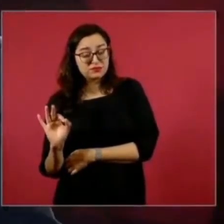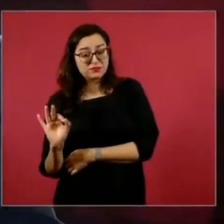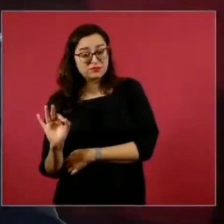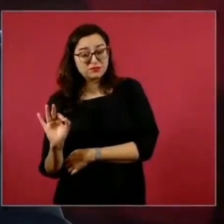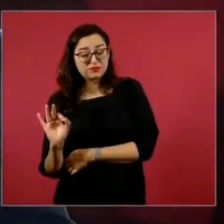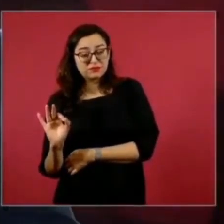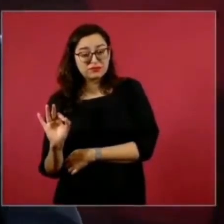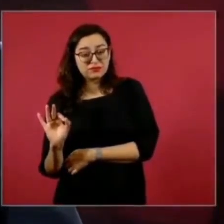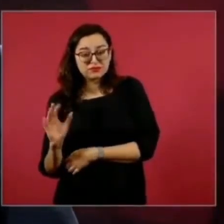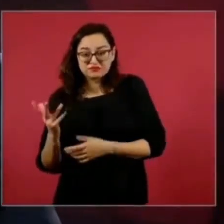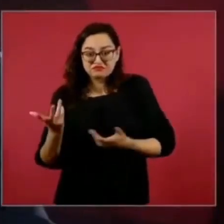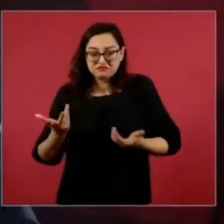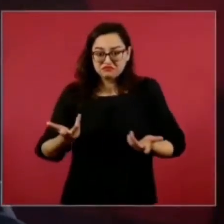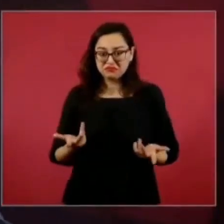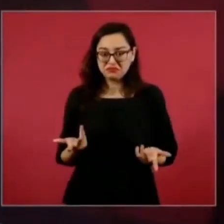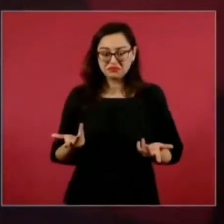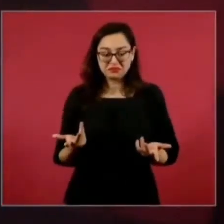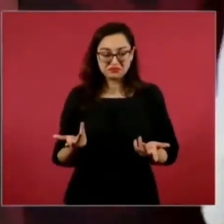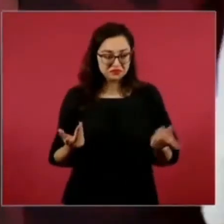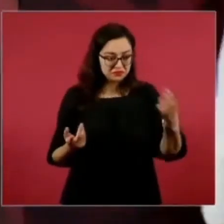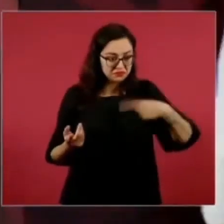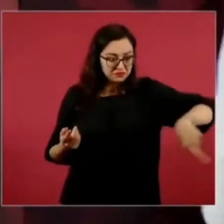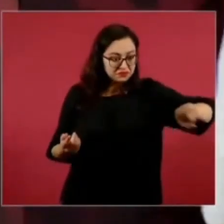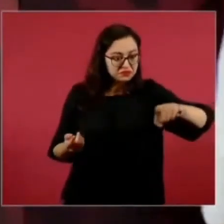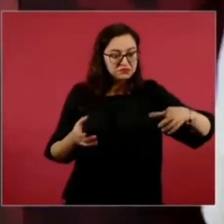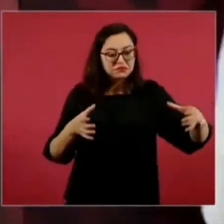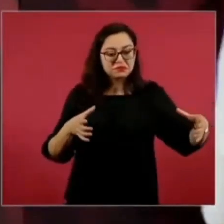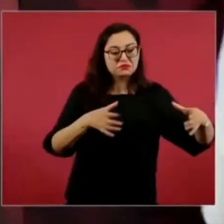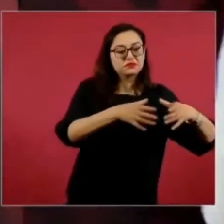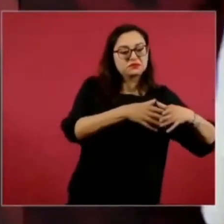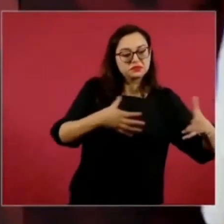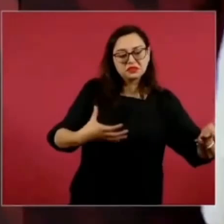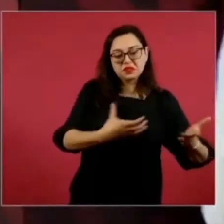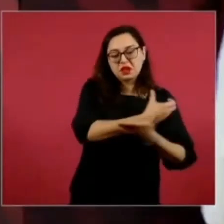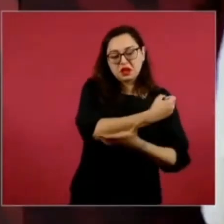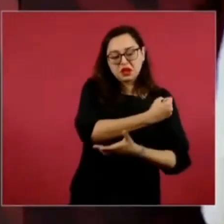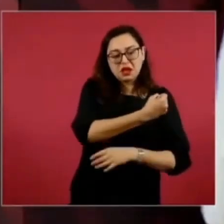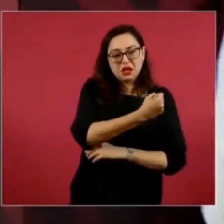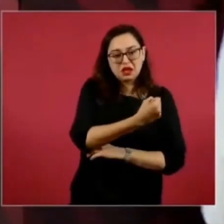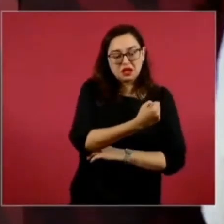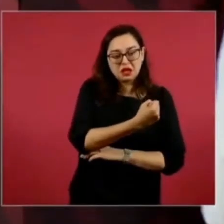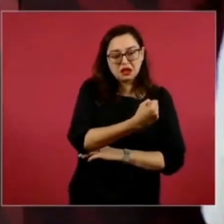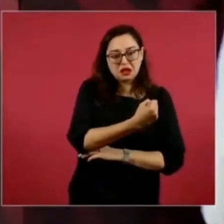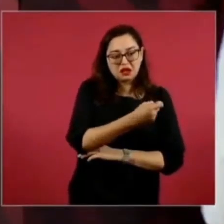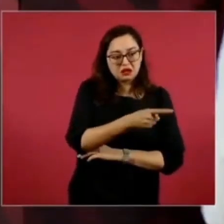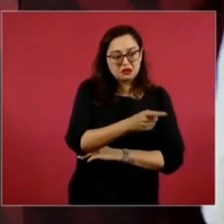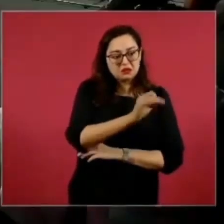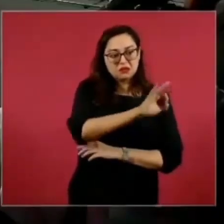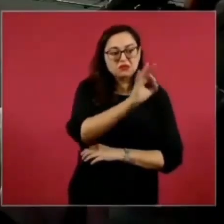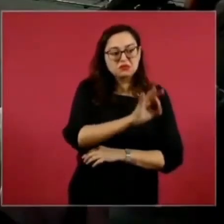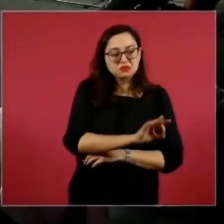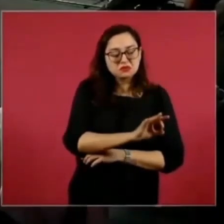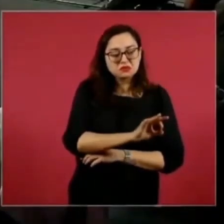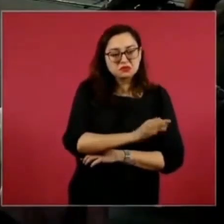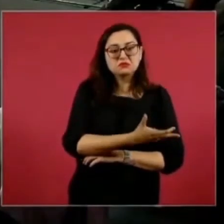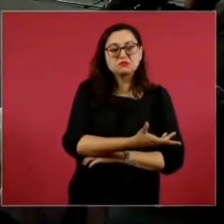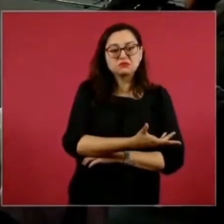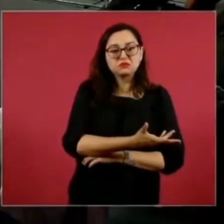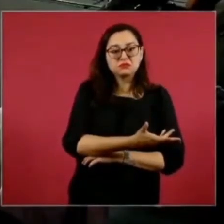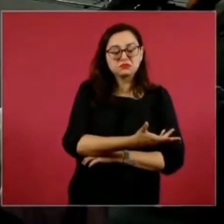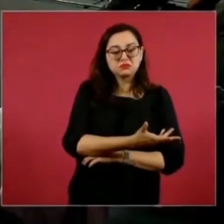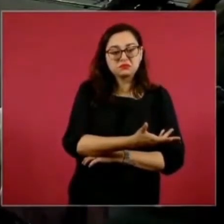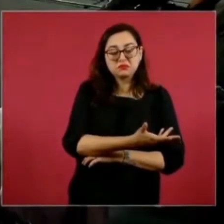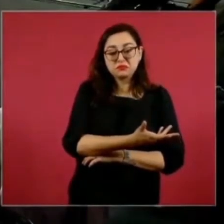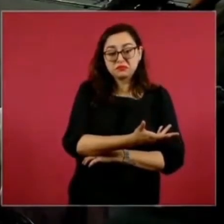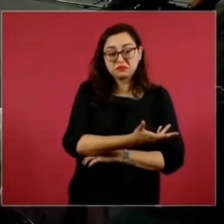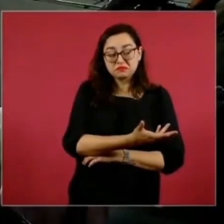¿Qué porcentaje gana el bloque conservador? Pues